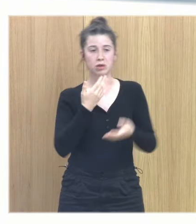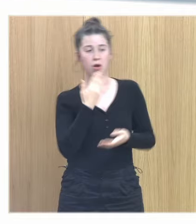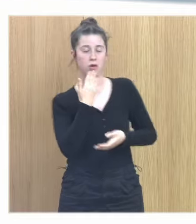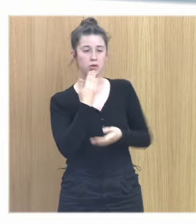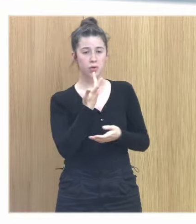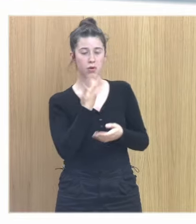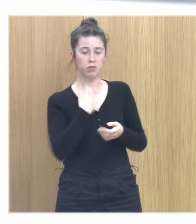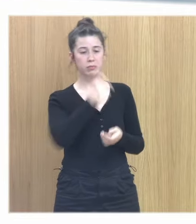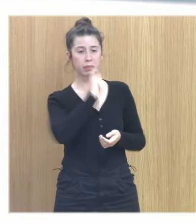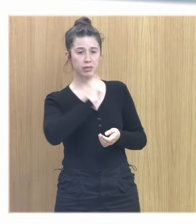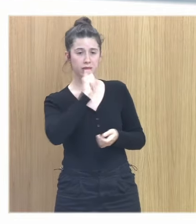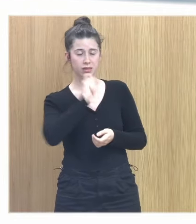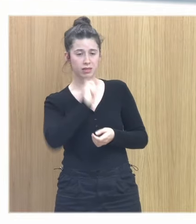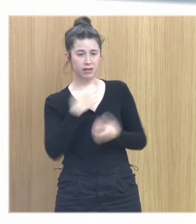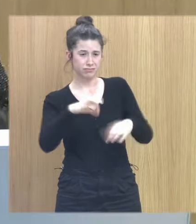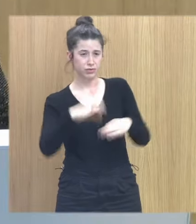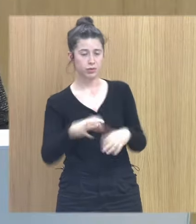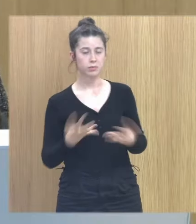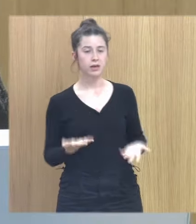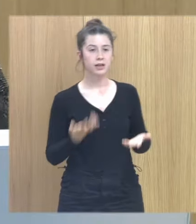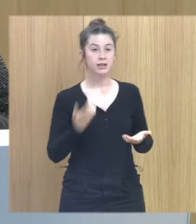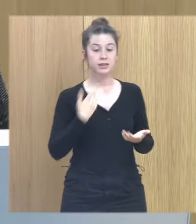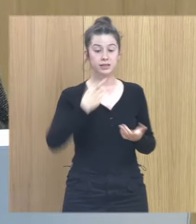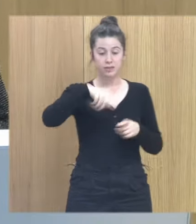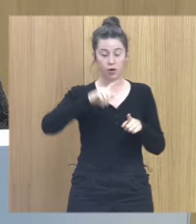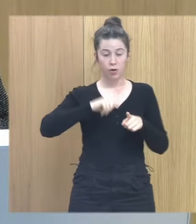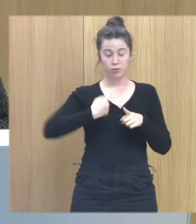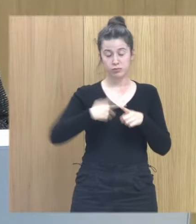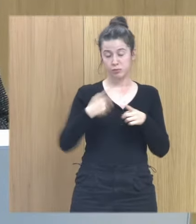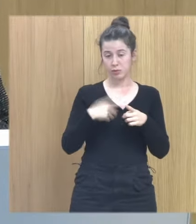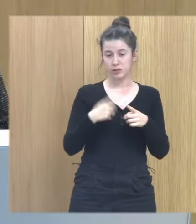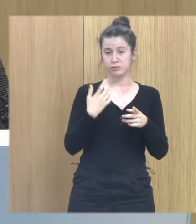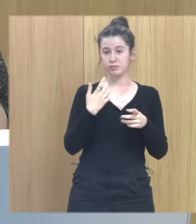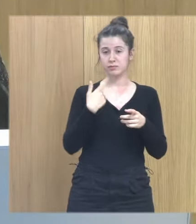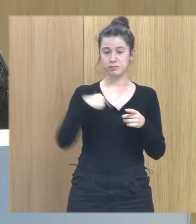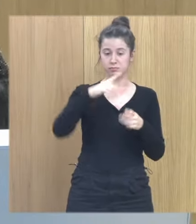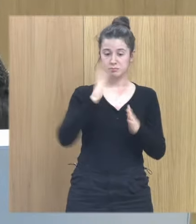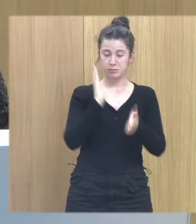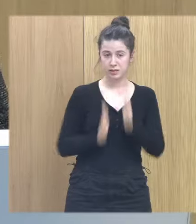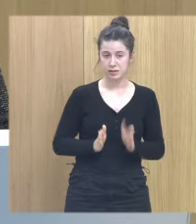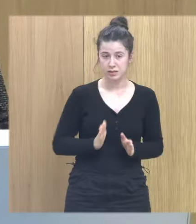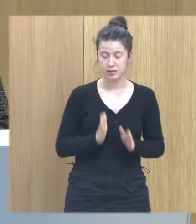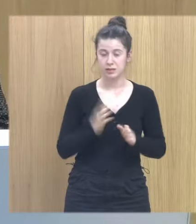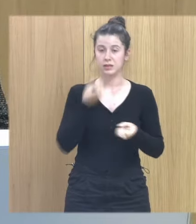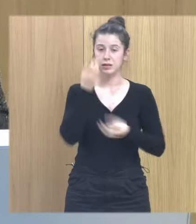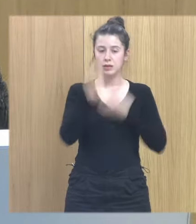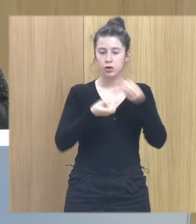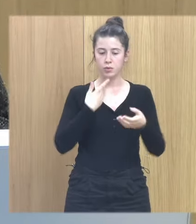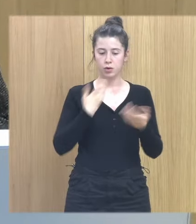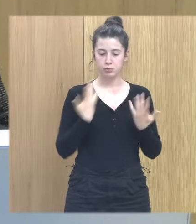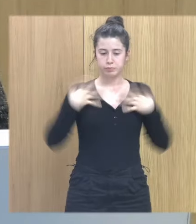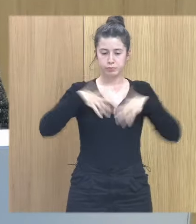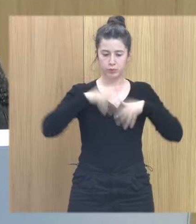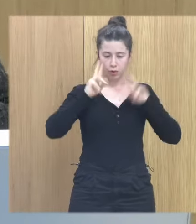helado de fresa y una de las cuestiones que nosotros aportamos dentro de ese vínculo psicoterapéutico es ese proceso de consciencia que